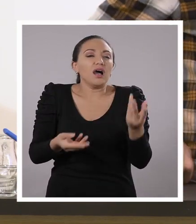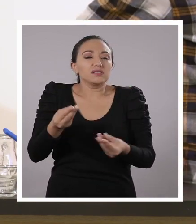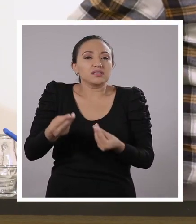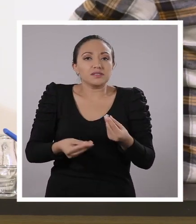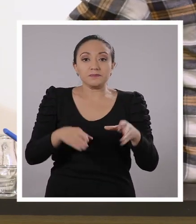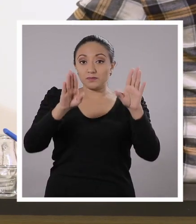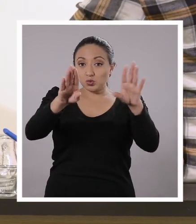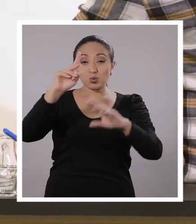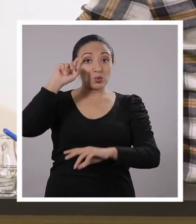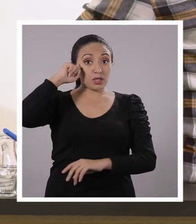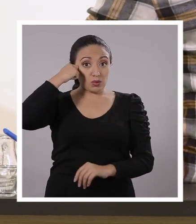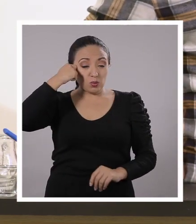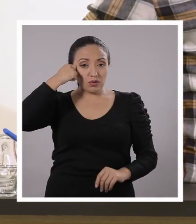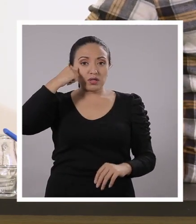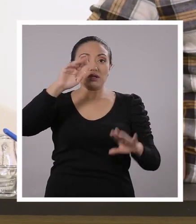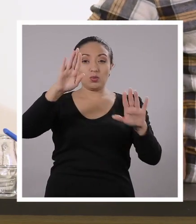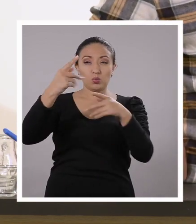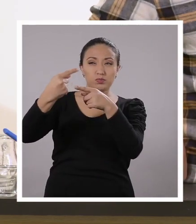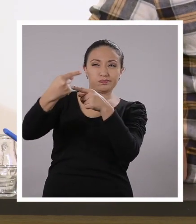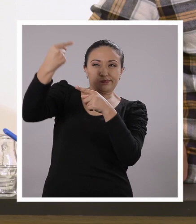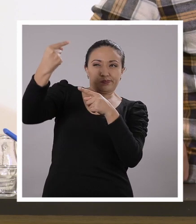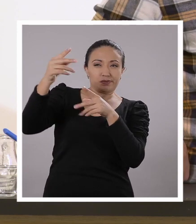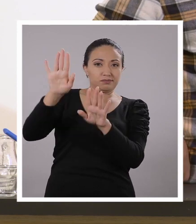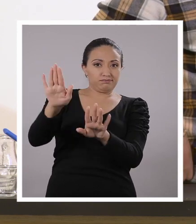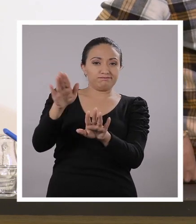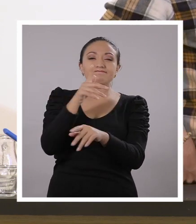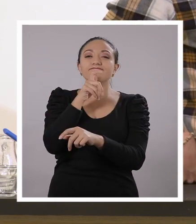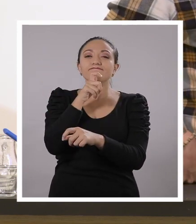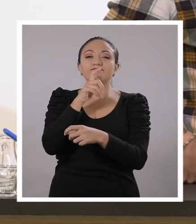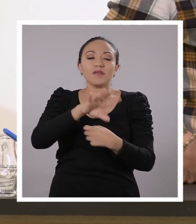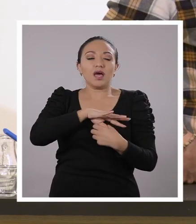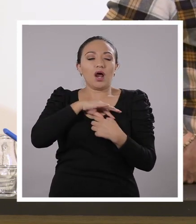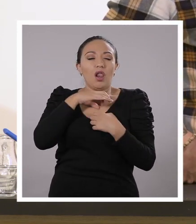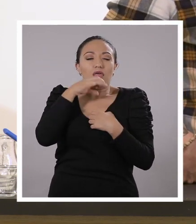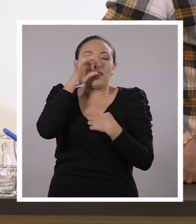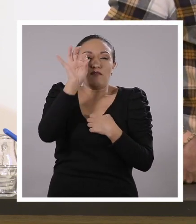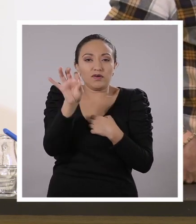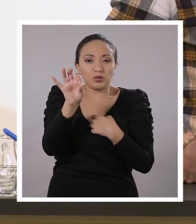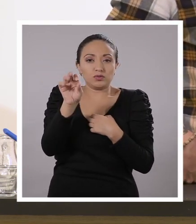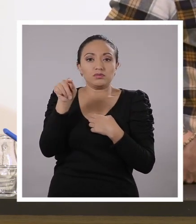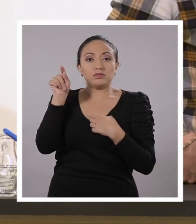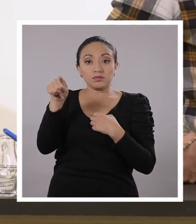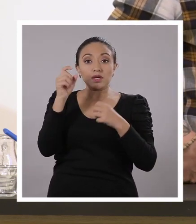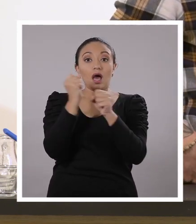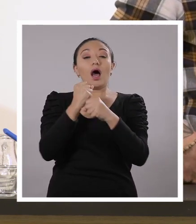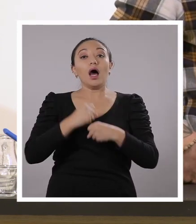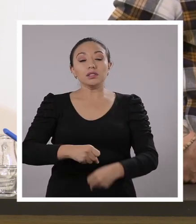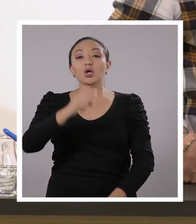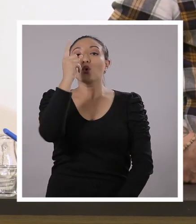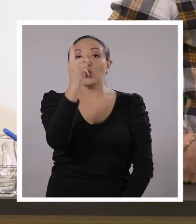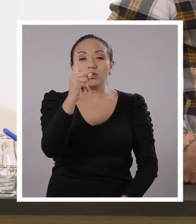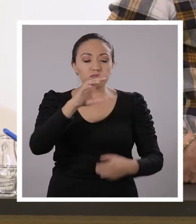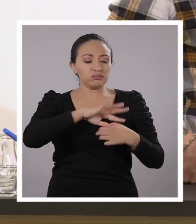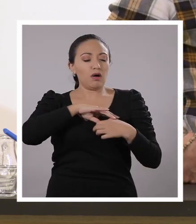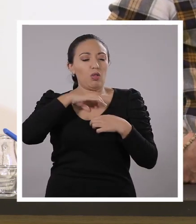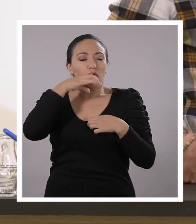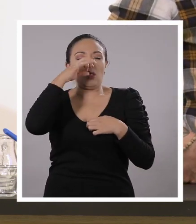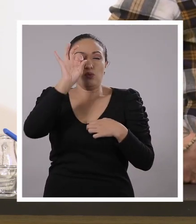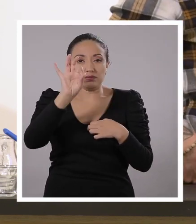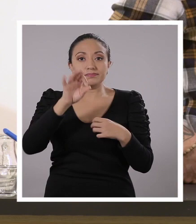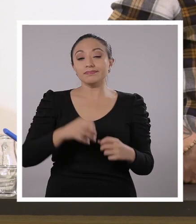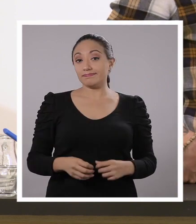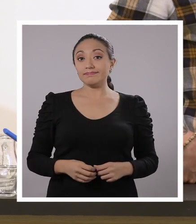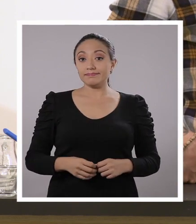hacer? Recuerden que tenemos un enemigo presente con nosotros que es el coronavirus y vamos a hacer un coronavirus con plastilina.